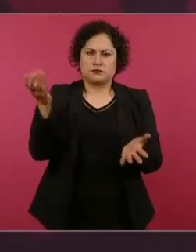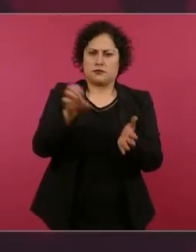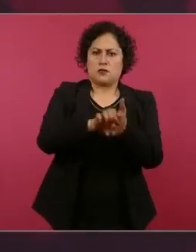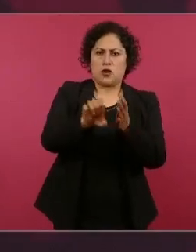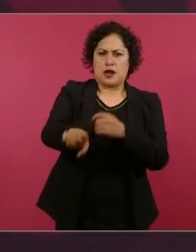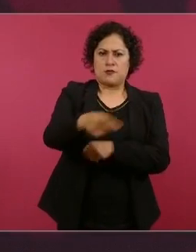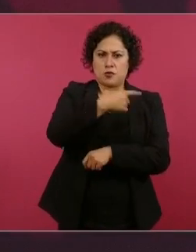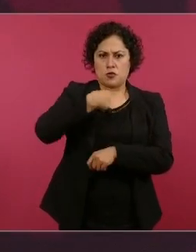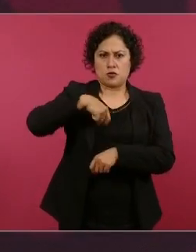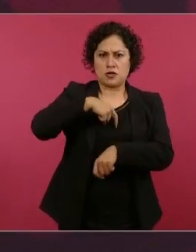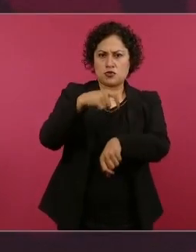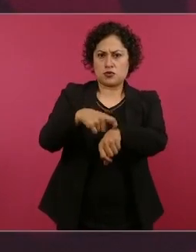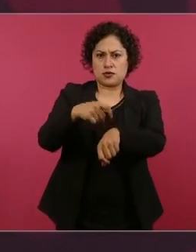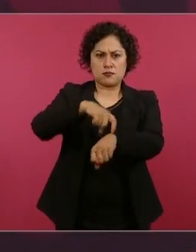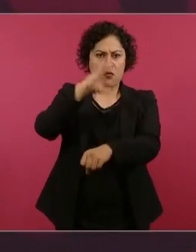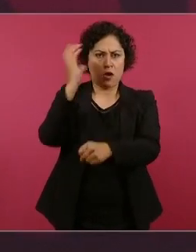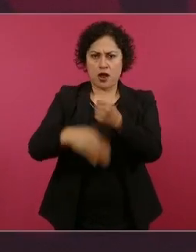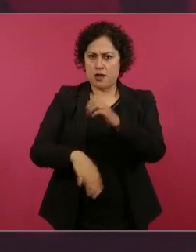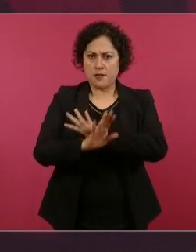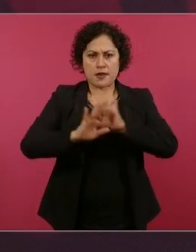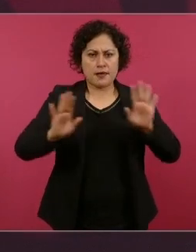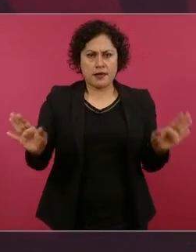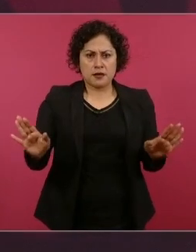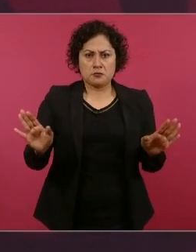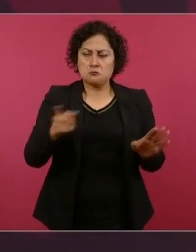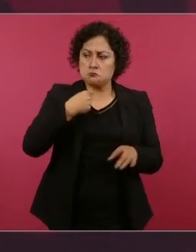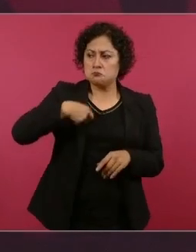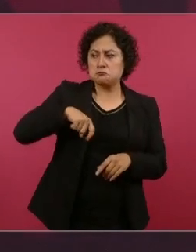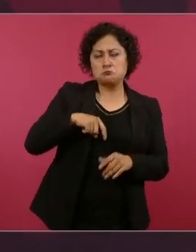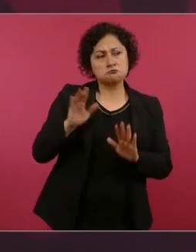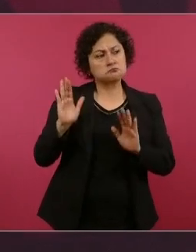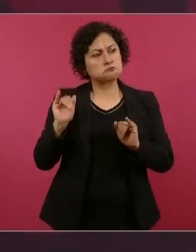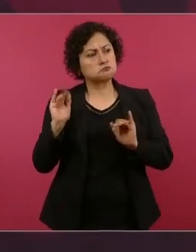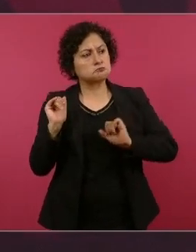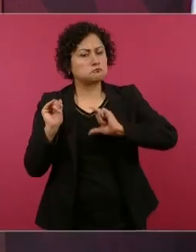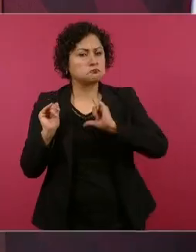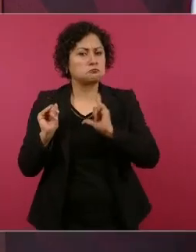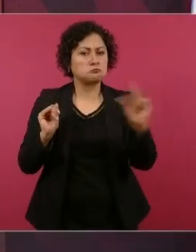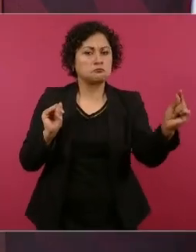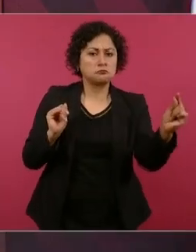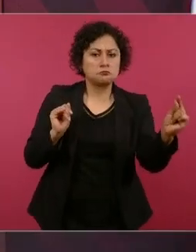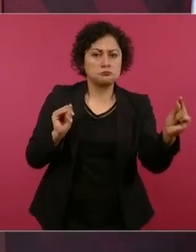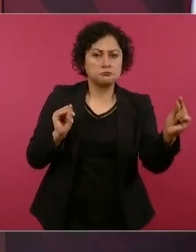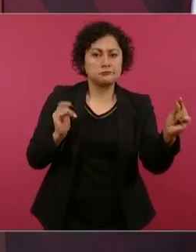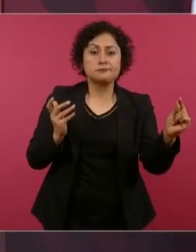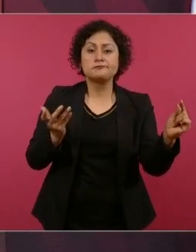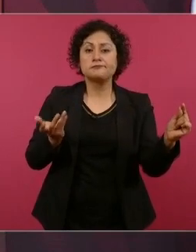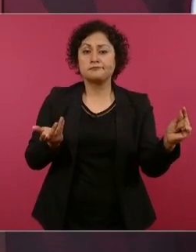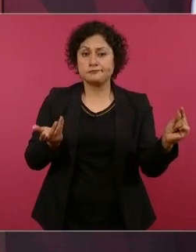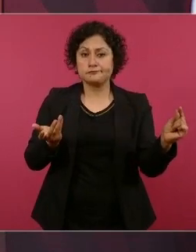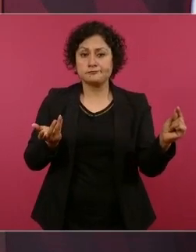y ya